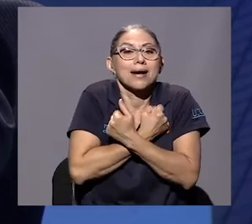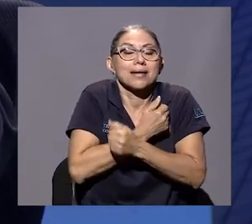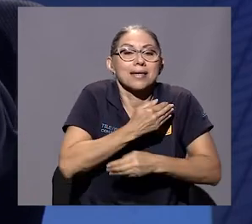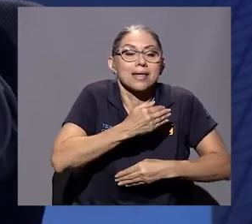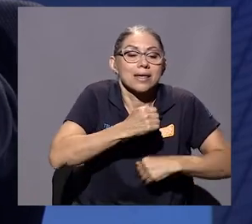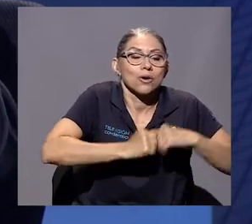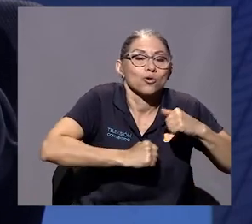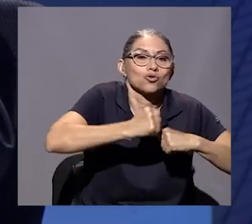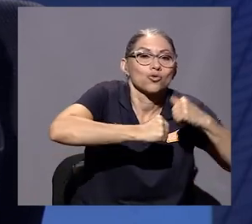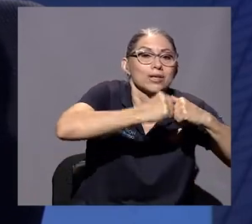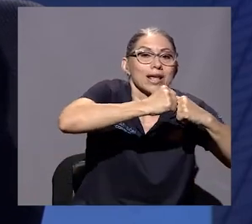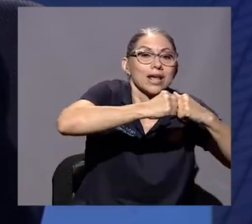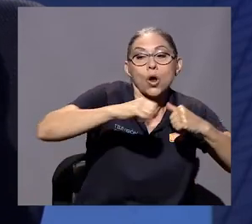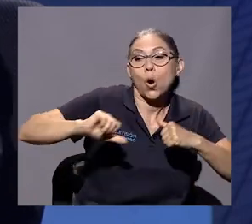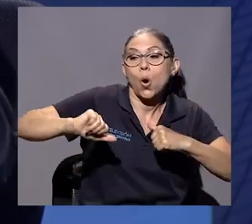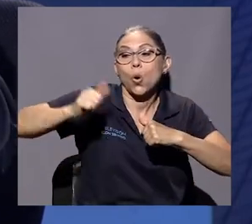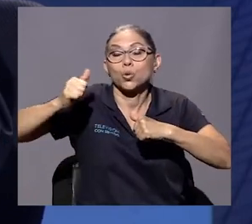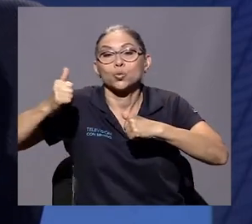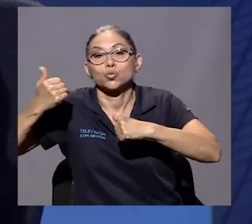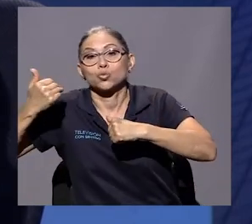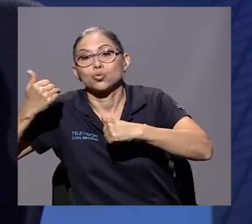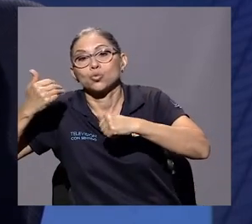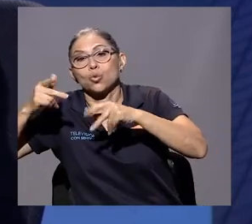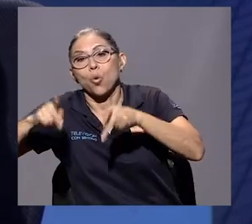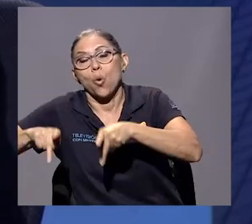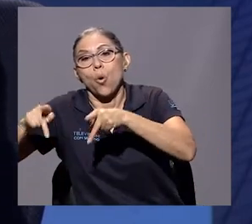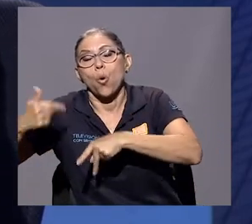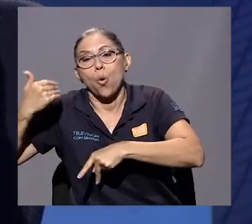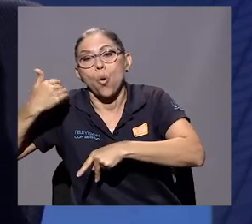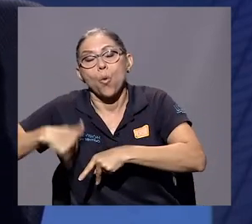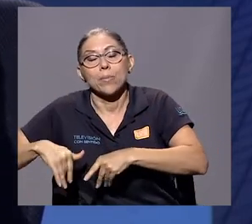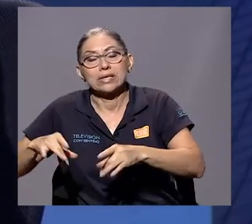hay hombres que odian y destruyen,